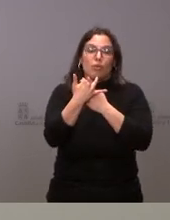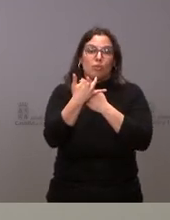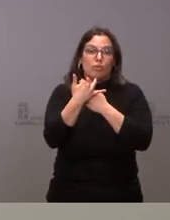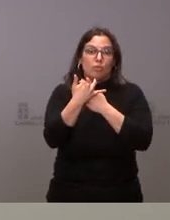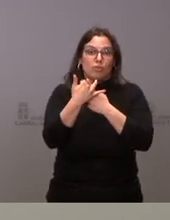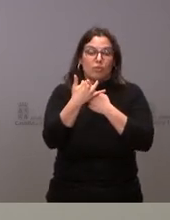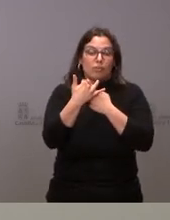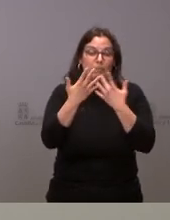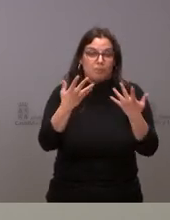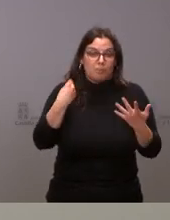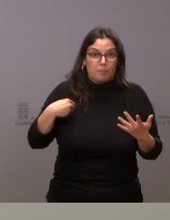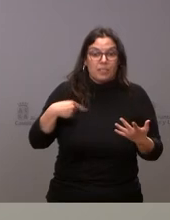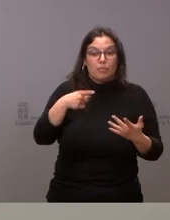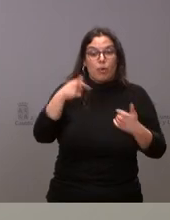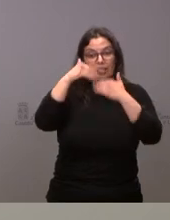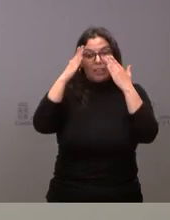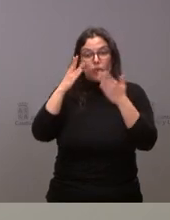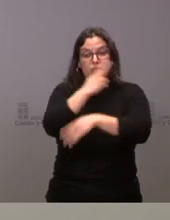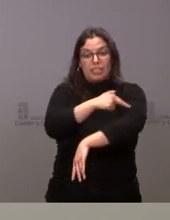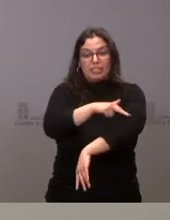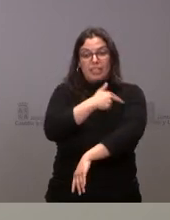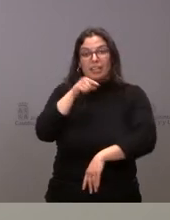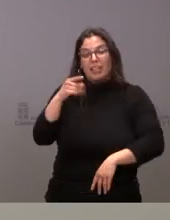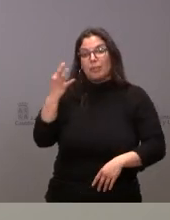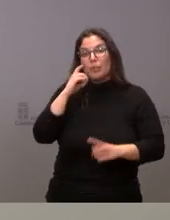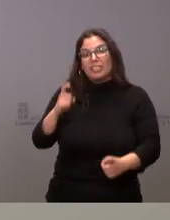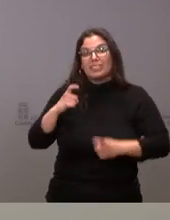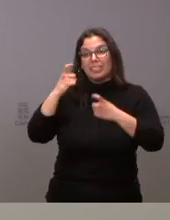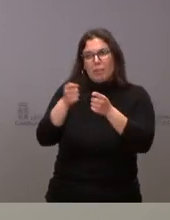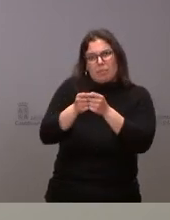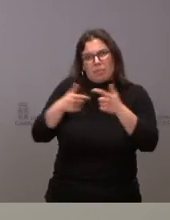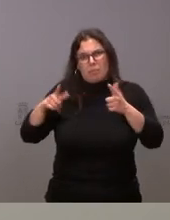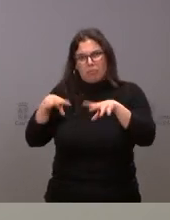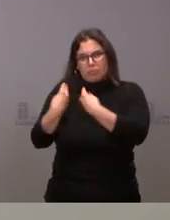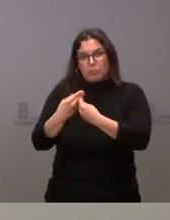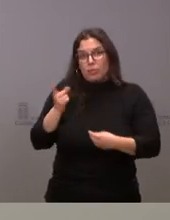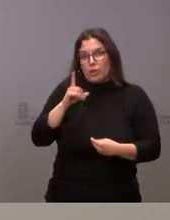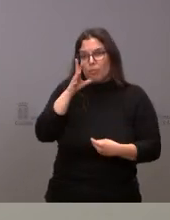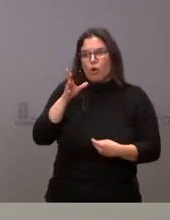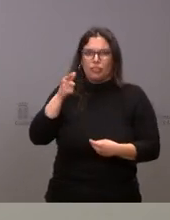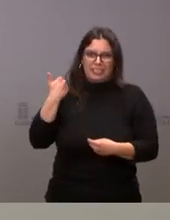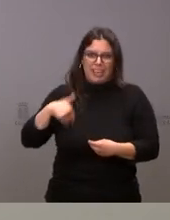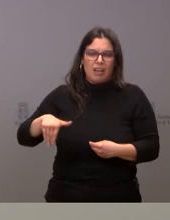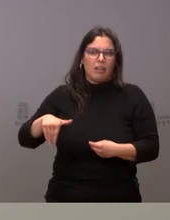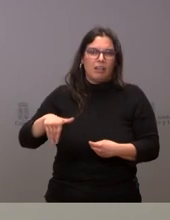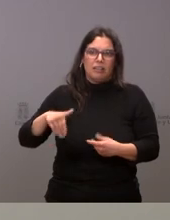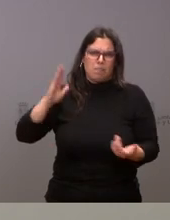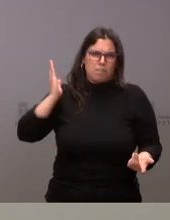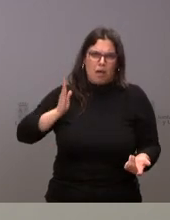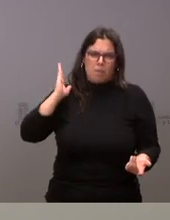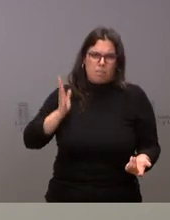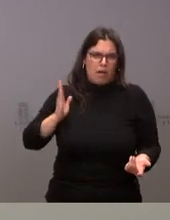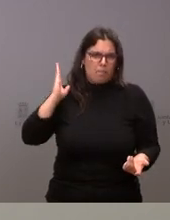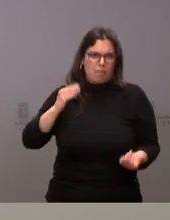situación de la asistencia sanitaria tendríamos que procurar no alcanzar este nivel tan alto porque ha sido ya castigada muy negativamente